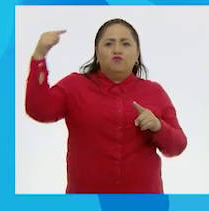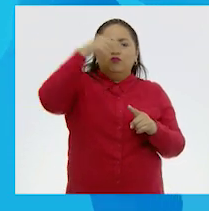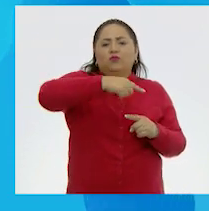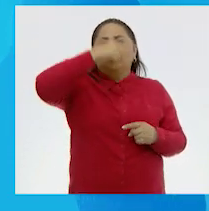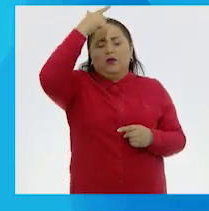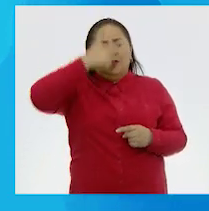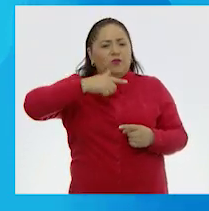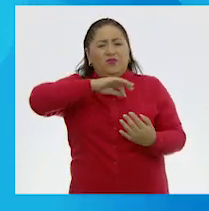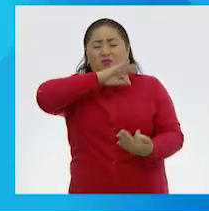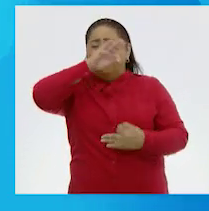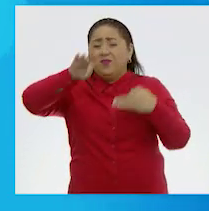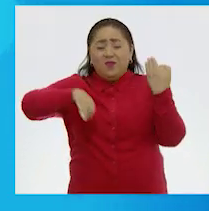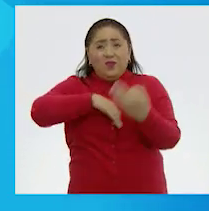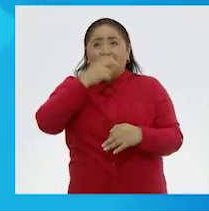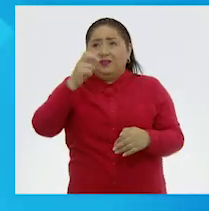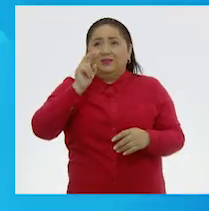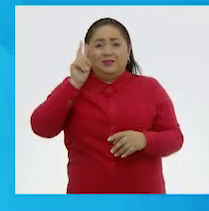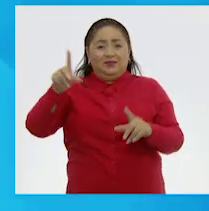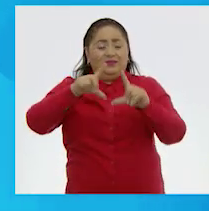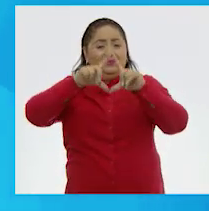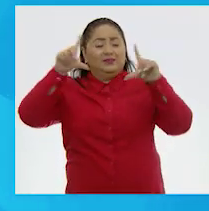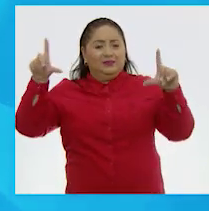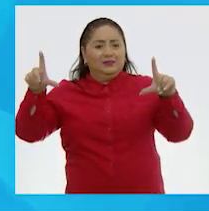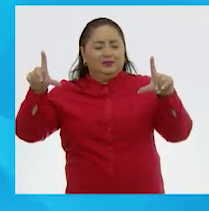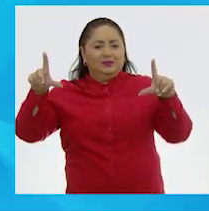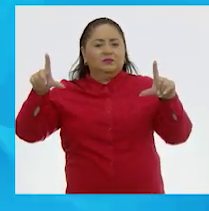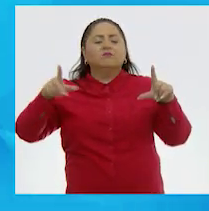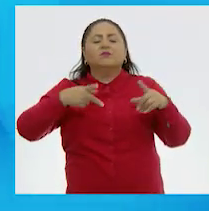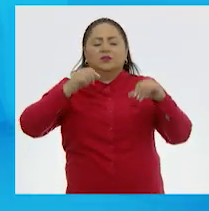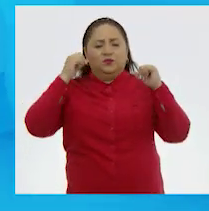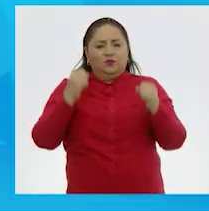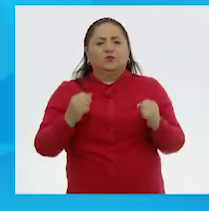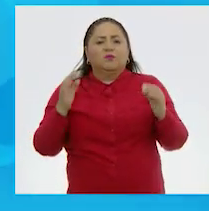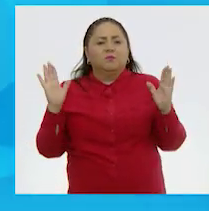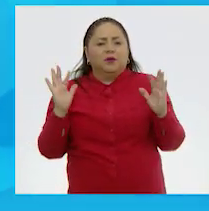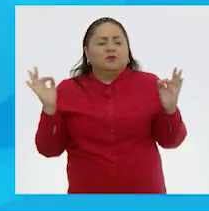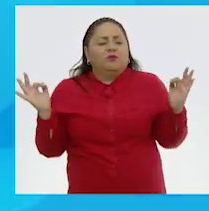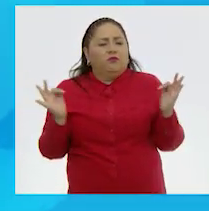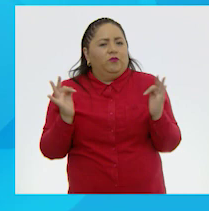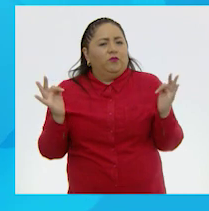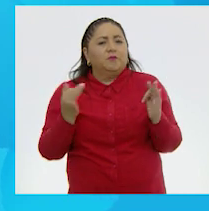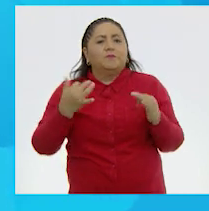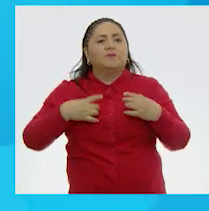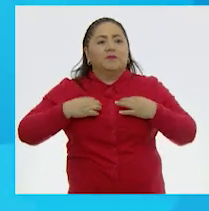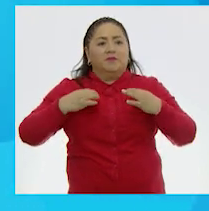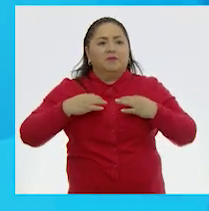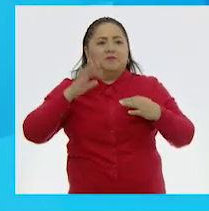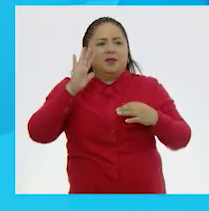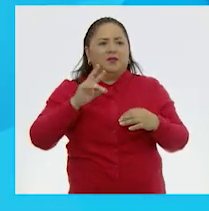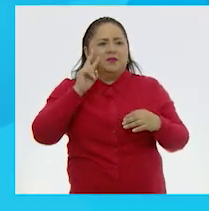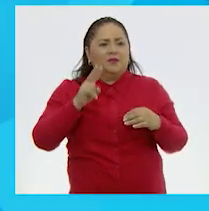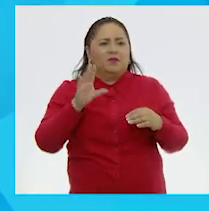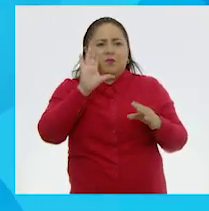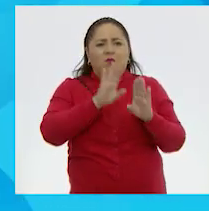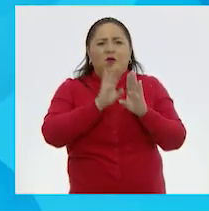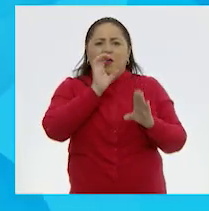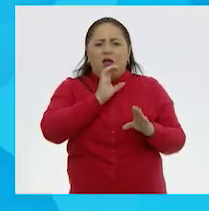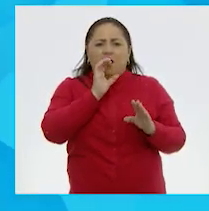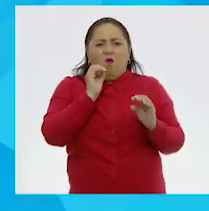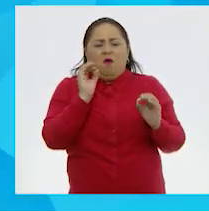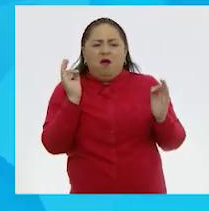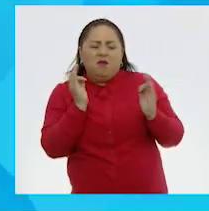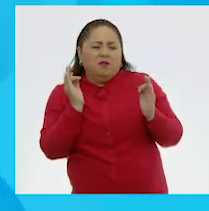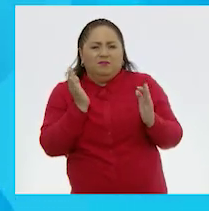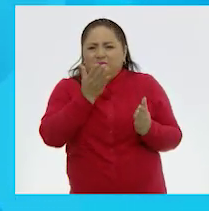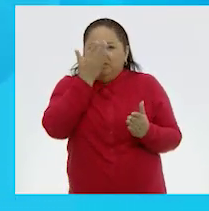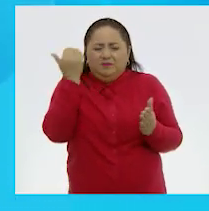la noche en general, todos esos elementos seguramente son fríos. Incluso la camisa del personaje debe de ser fría